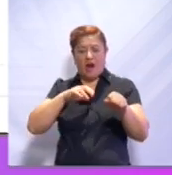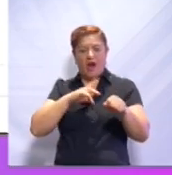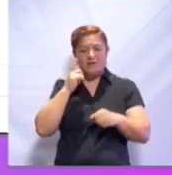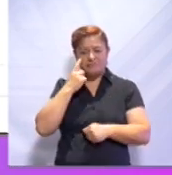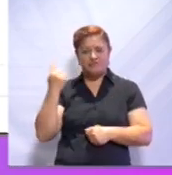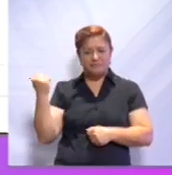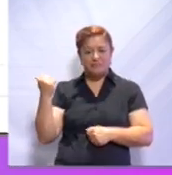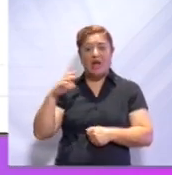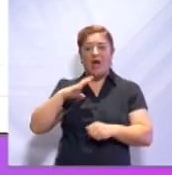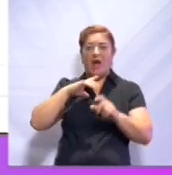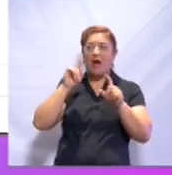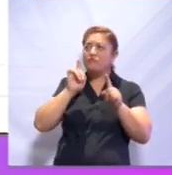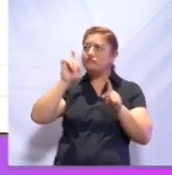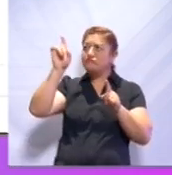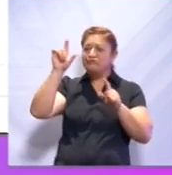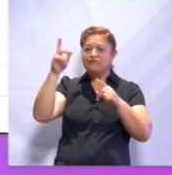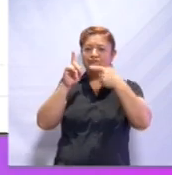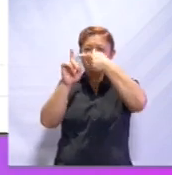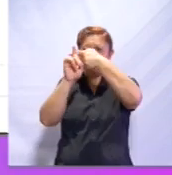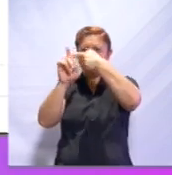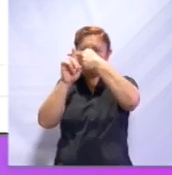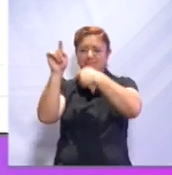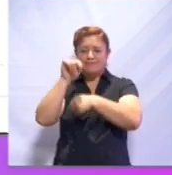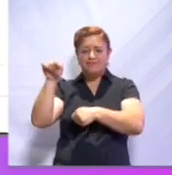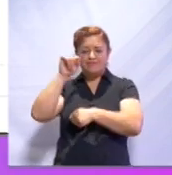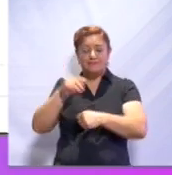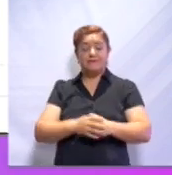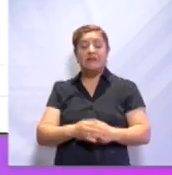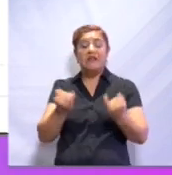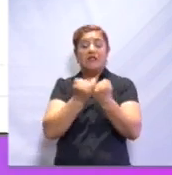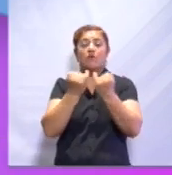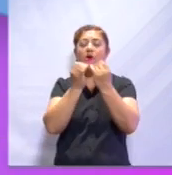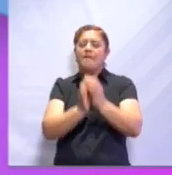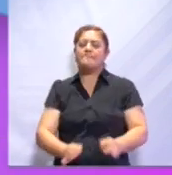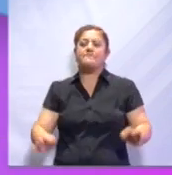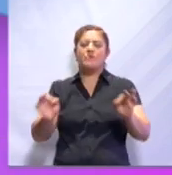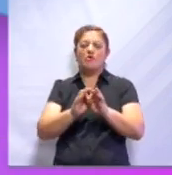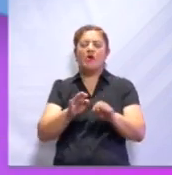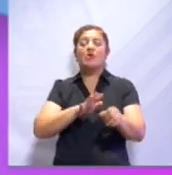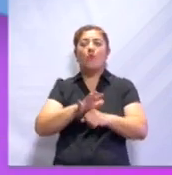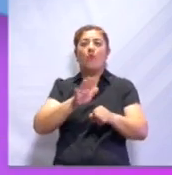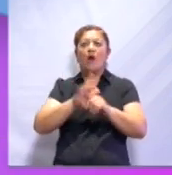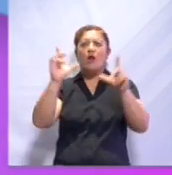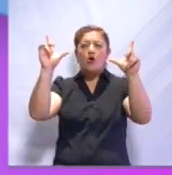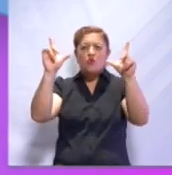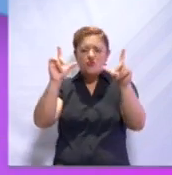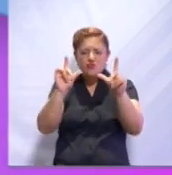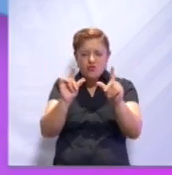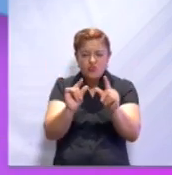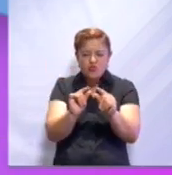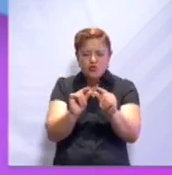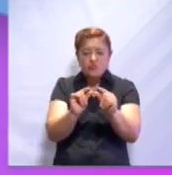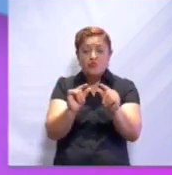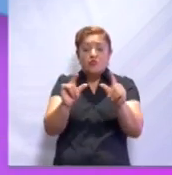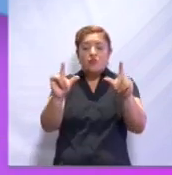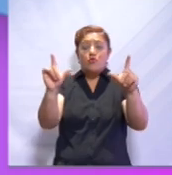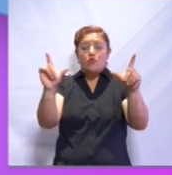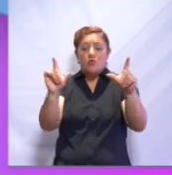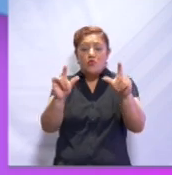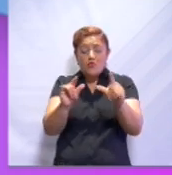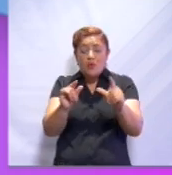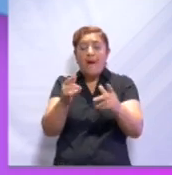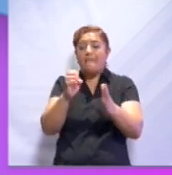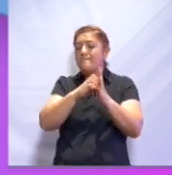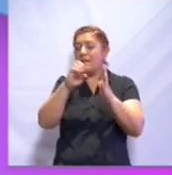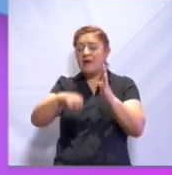cardinales. También es muy importante que notemos la escala. ¿Por qué? Porque gracias a la escala, como en la imagen que estamos